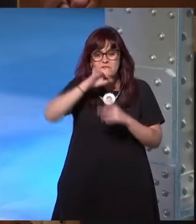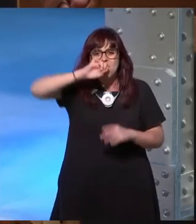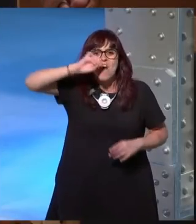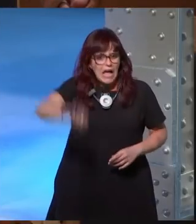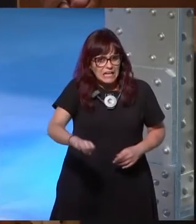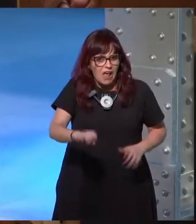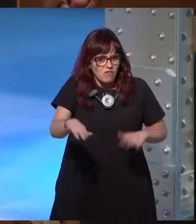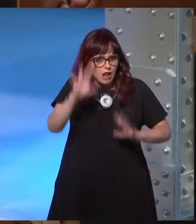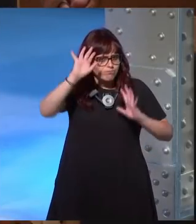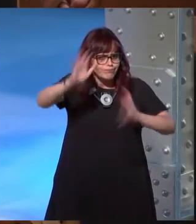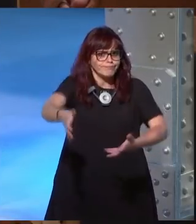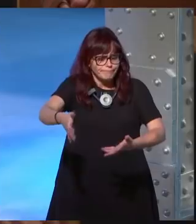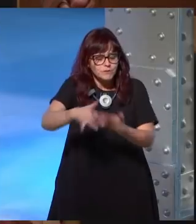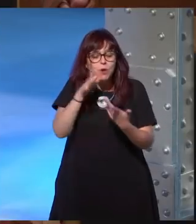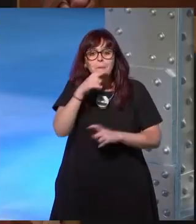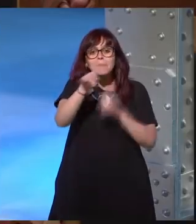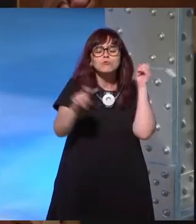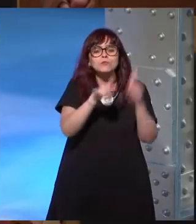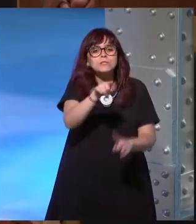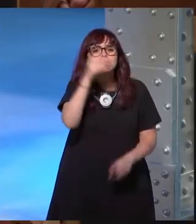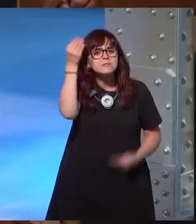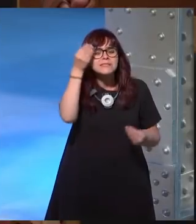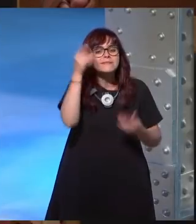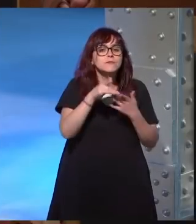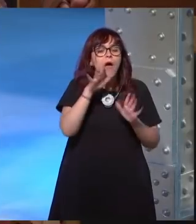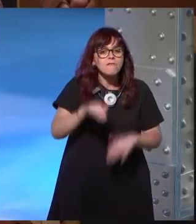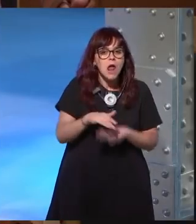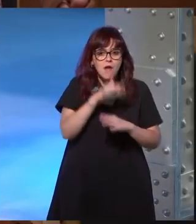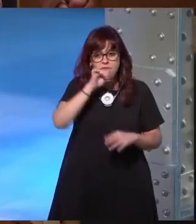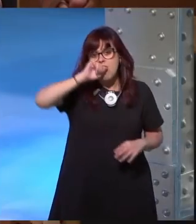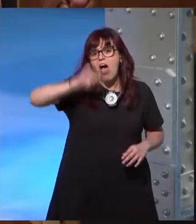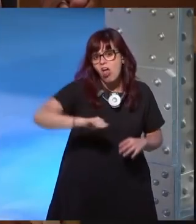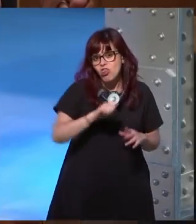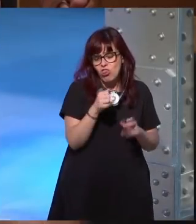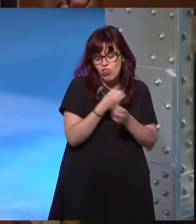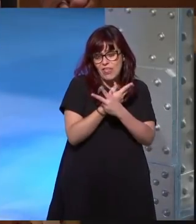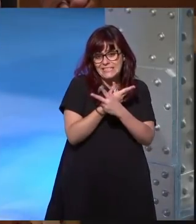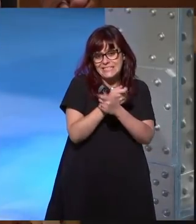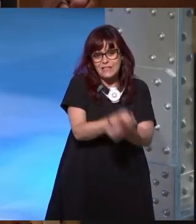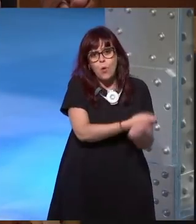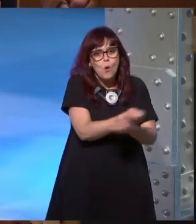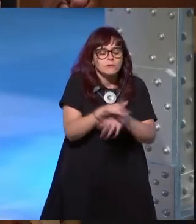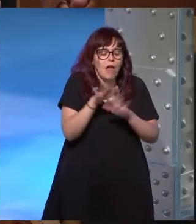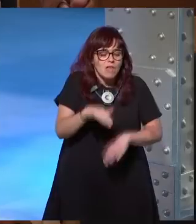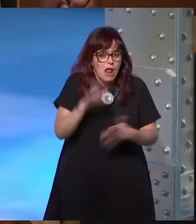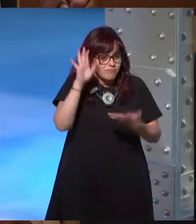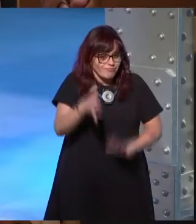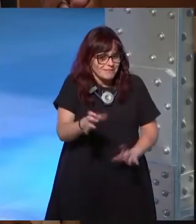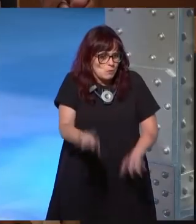fans y sí era preguntarte si realmente crees que lo del fandom de Star Wars es sintomático un poco con